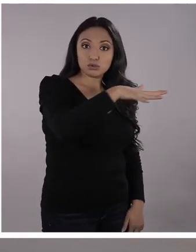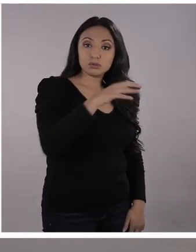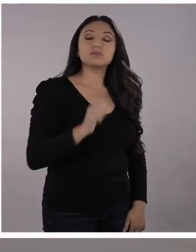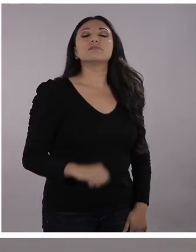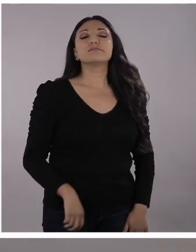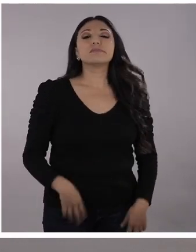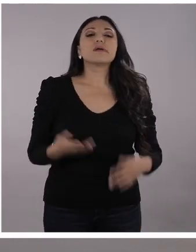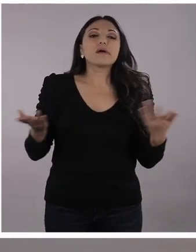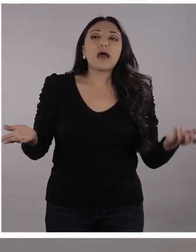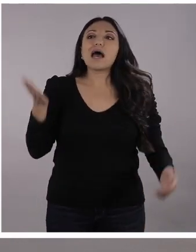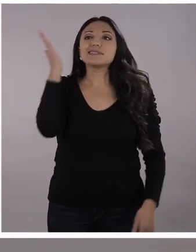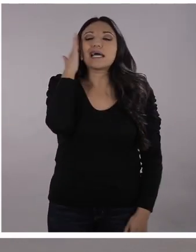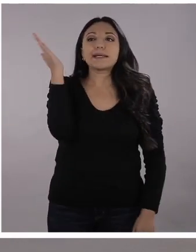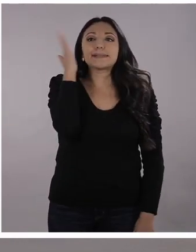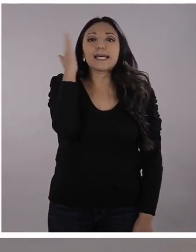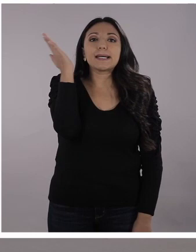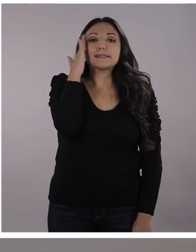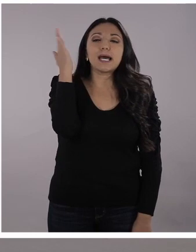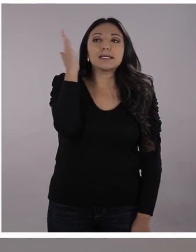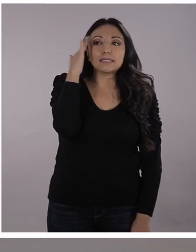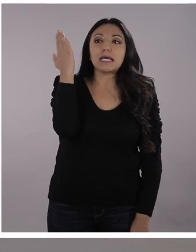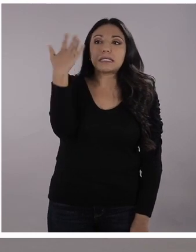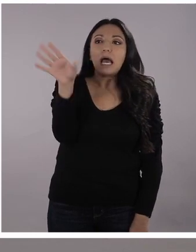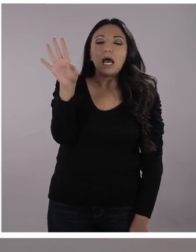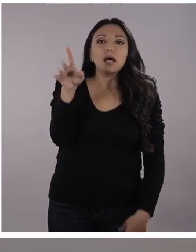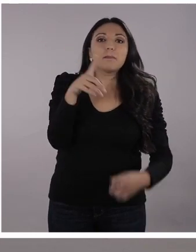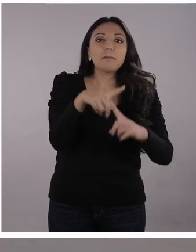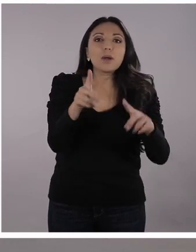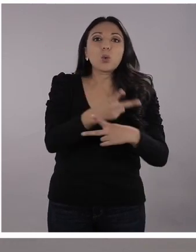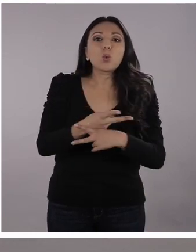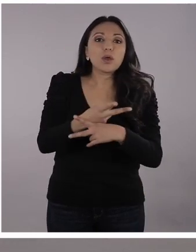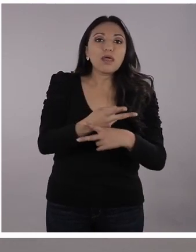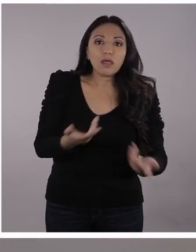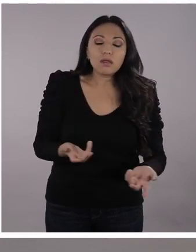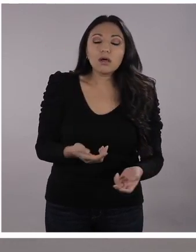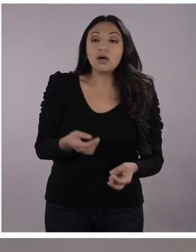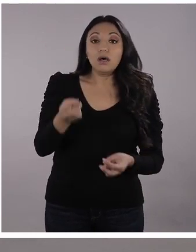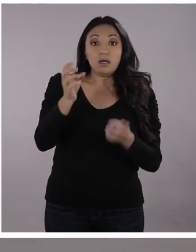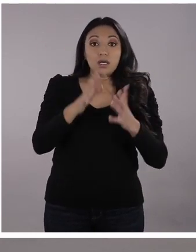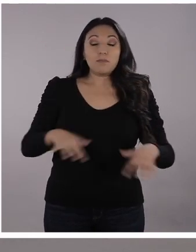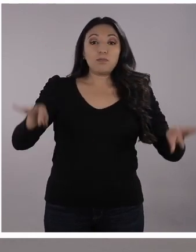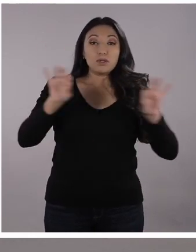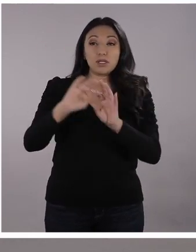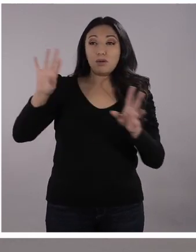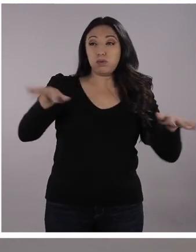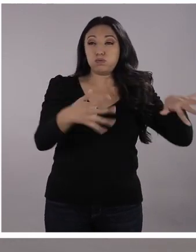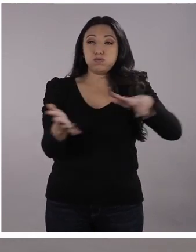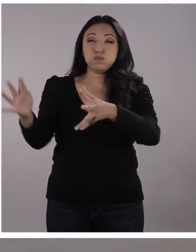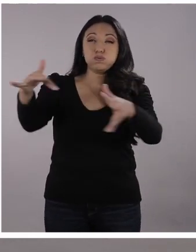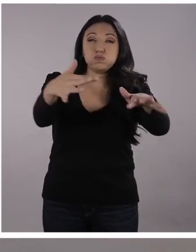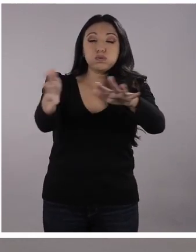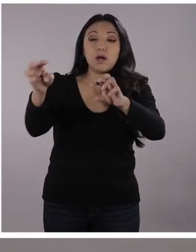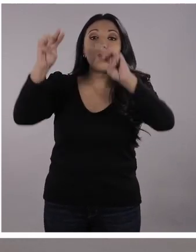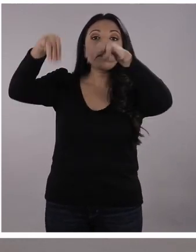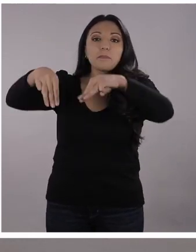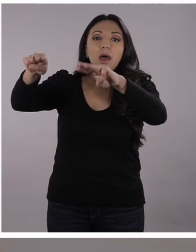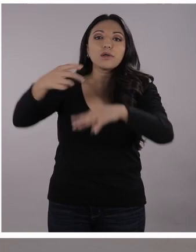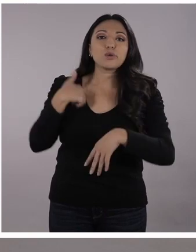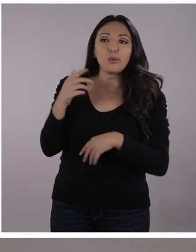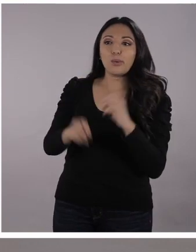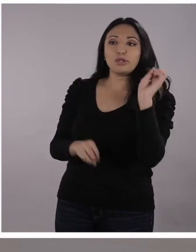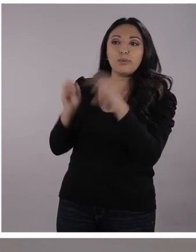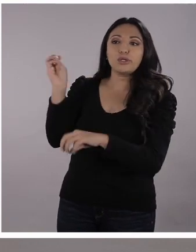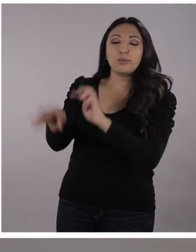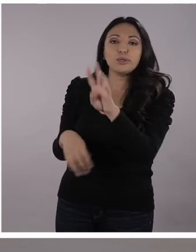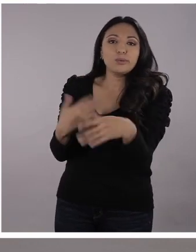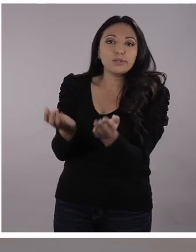porque no sirve de nada, Santi, que conozcamos cuáles son, por ejemplo, las corrientes marinas cuando lo que hacemos es contaminar los mares o